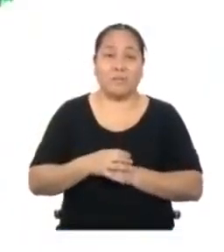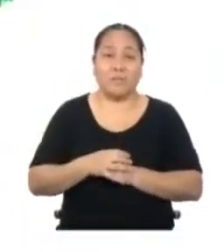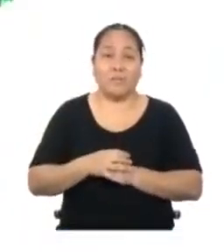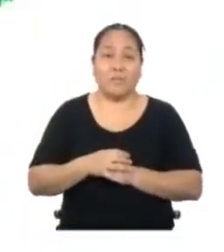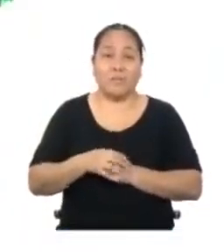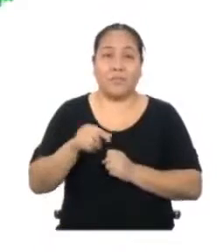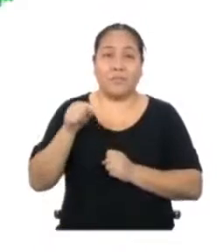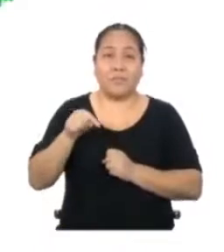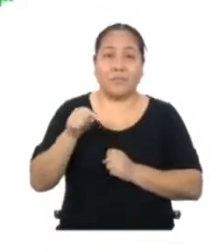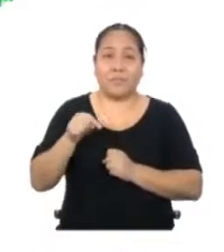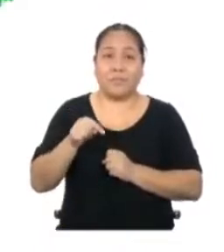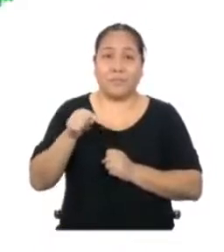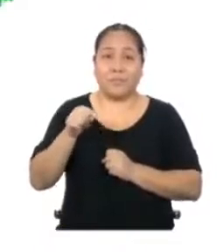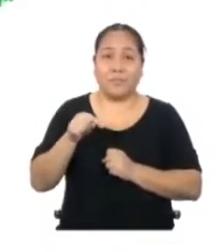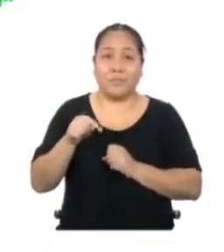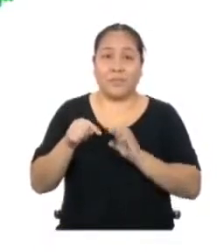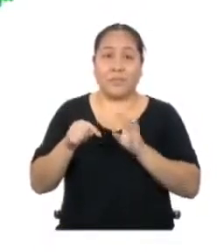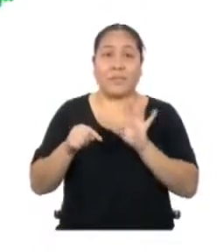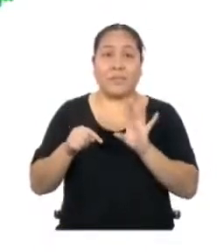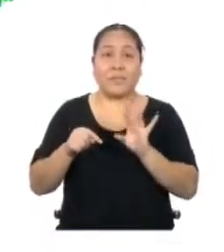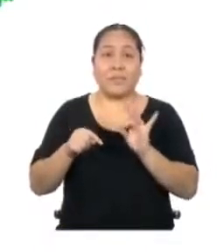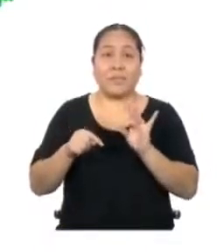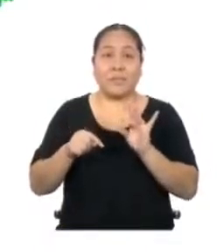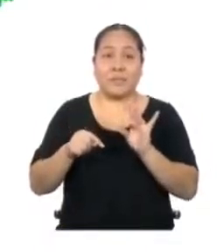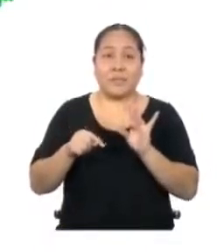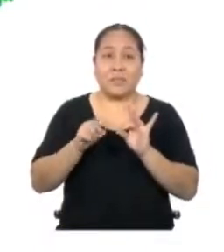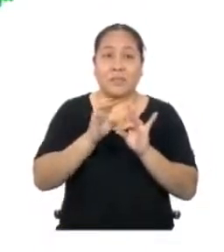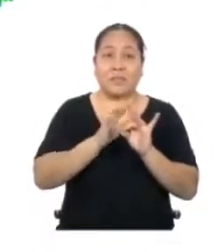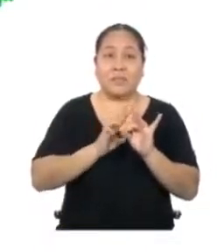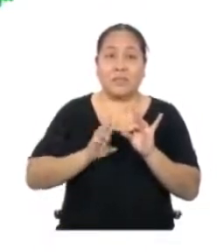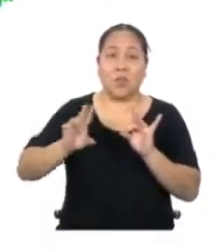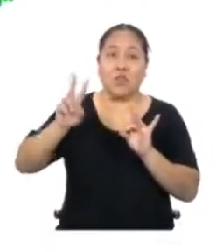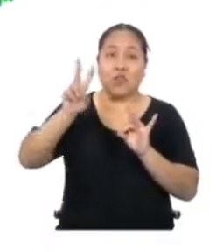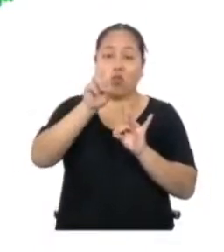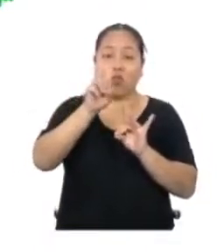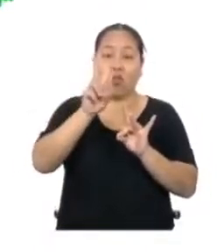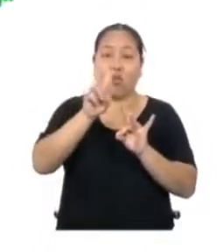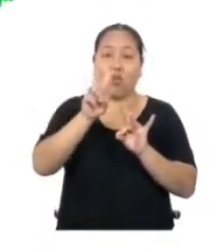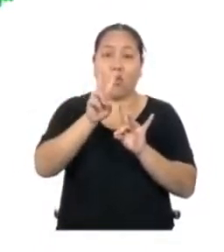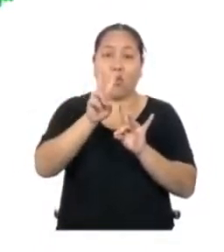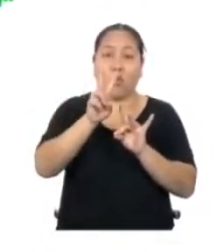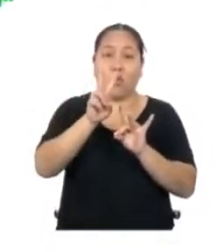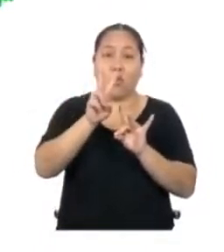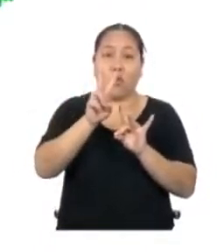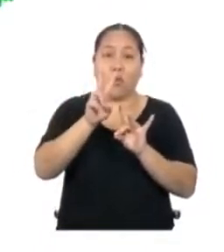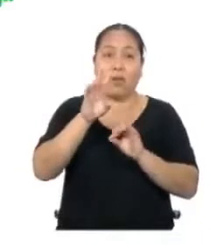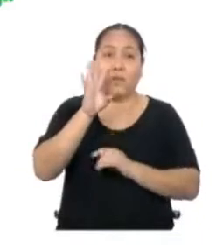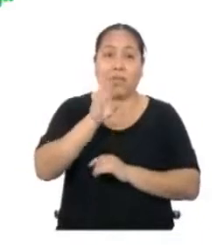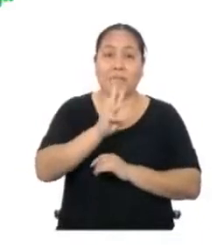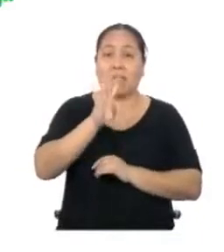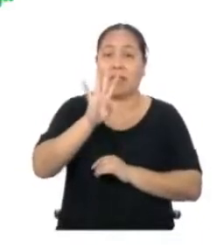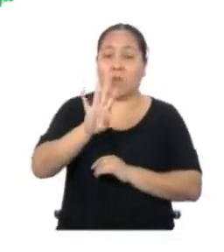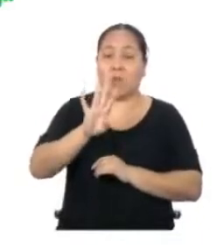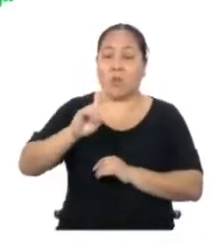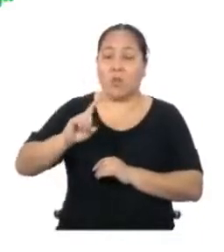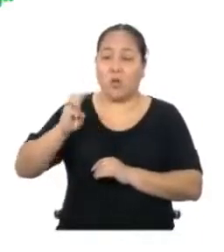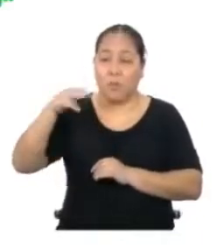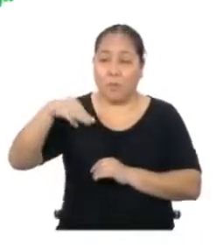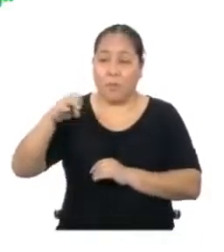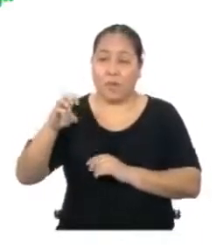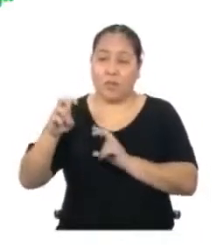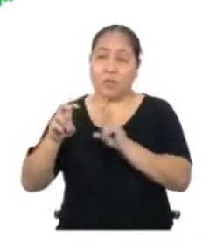Así en este caso el área de este cuadrado es 8 al cuadrado 64 metros cuadrados